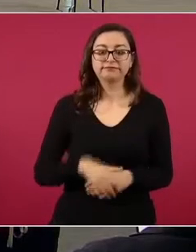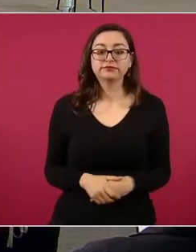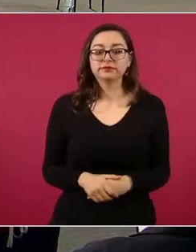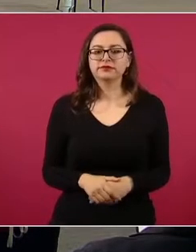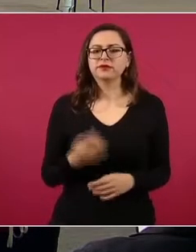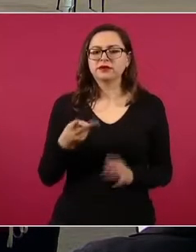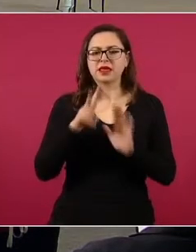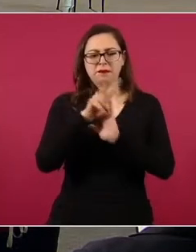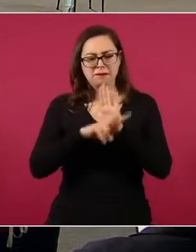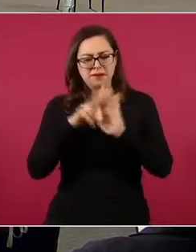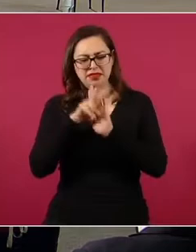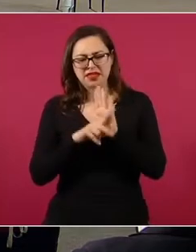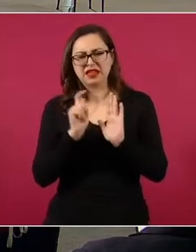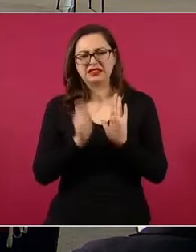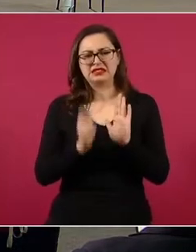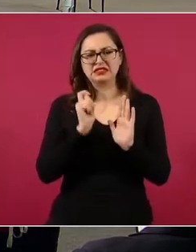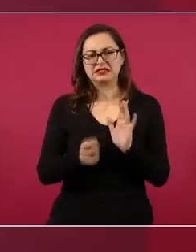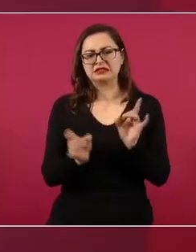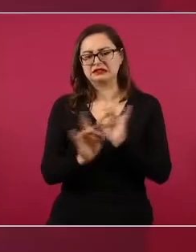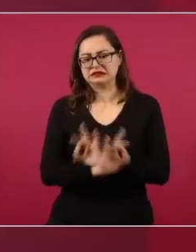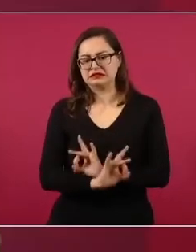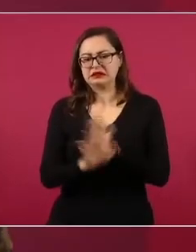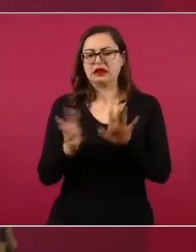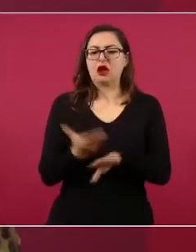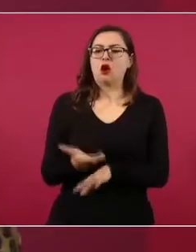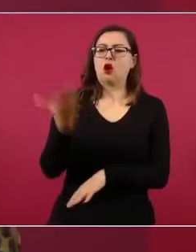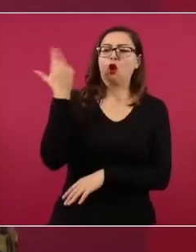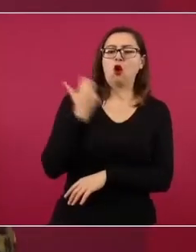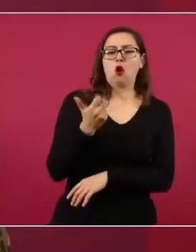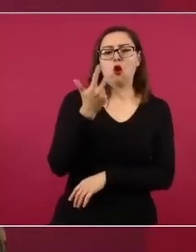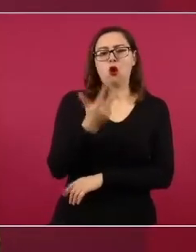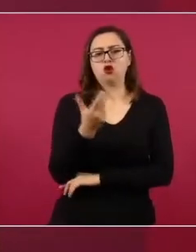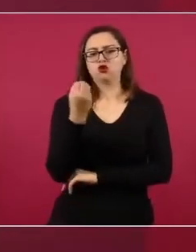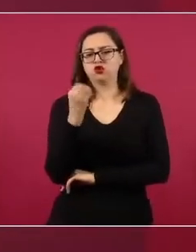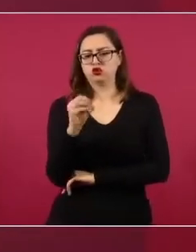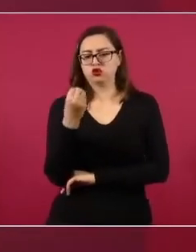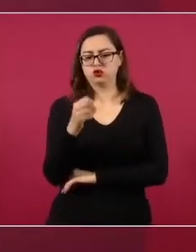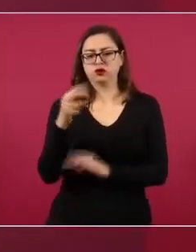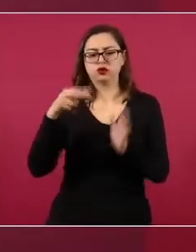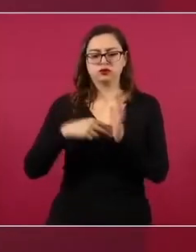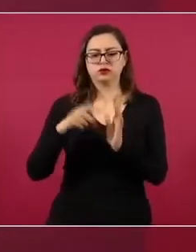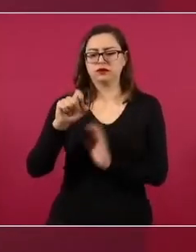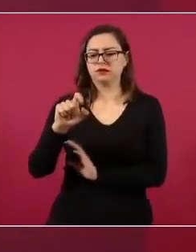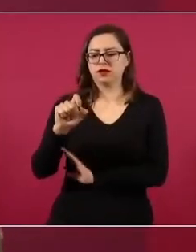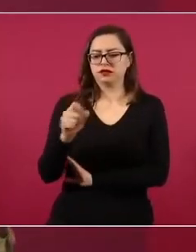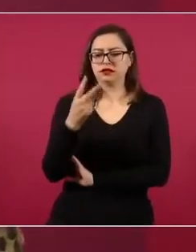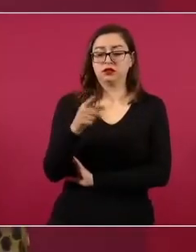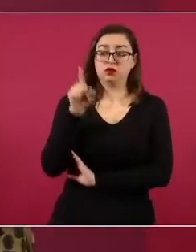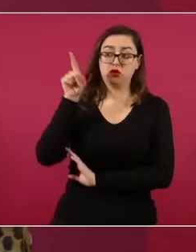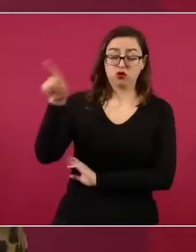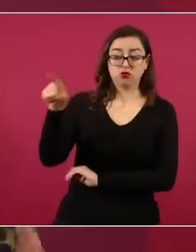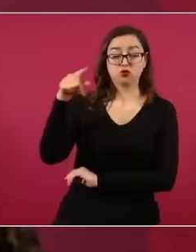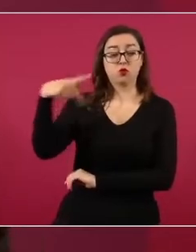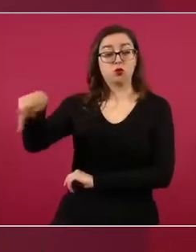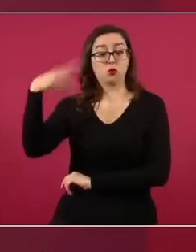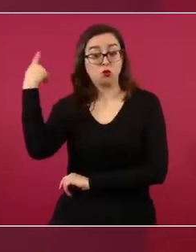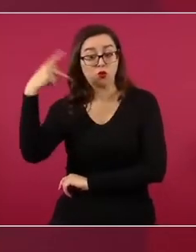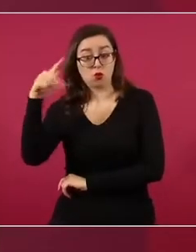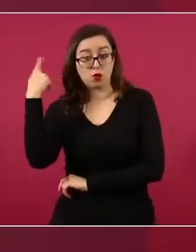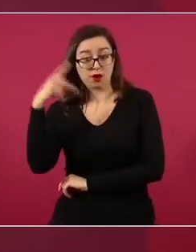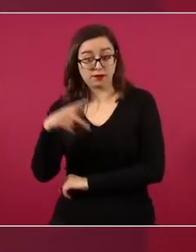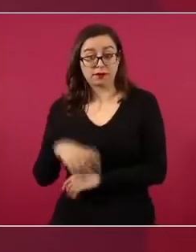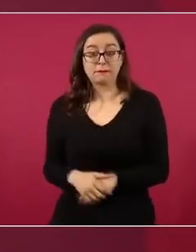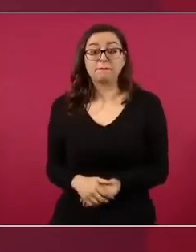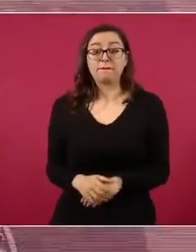suscitado el 8 de octubre de 2022 en el municipio de Esperanza, Puebla. De los involucrados, dos